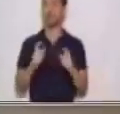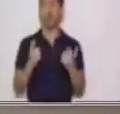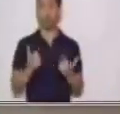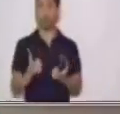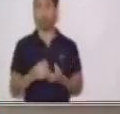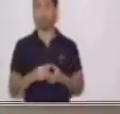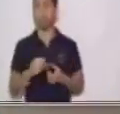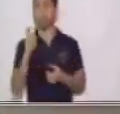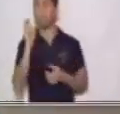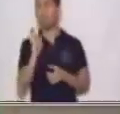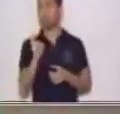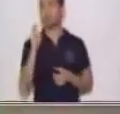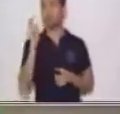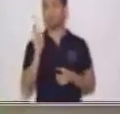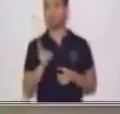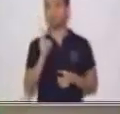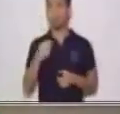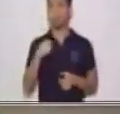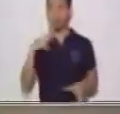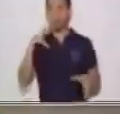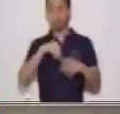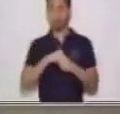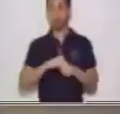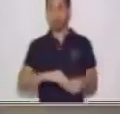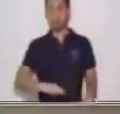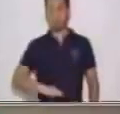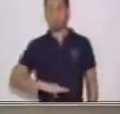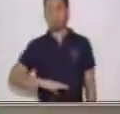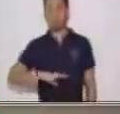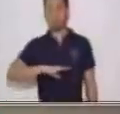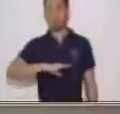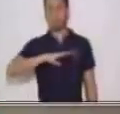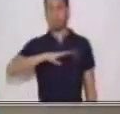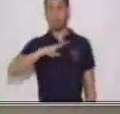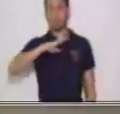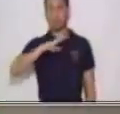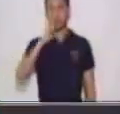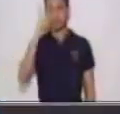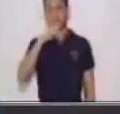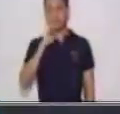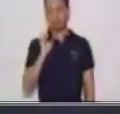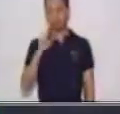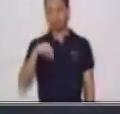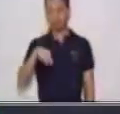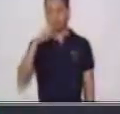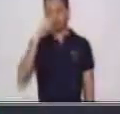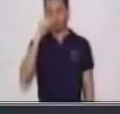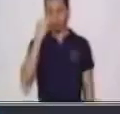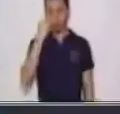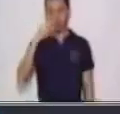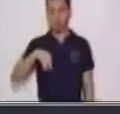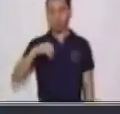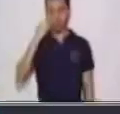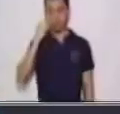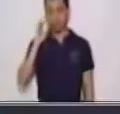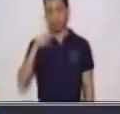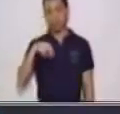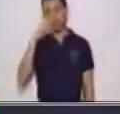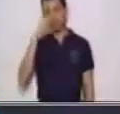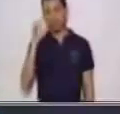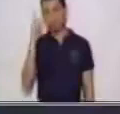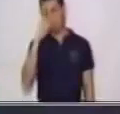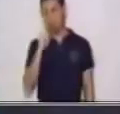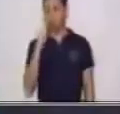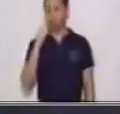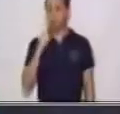vamos a utilizar los sentimientos. Por esa razón, tenemos que reconocer estas cinco etapas del verbo,